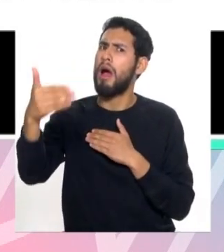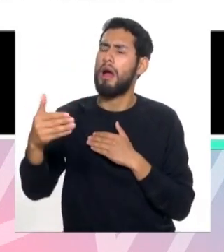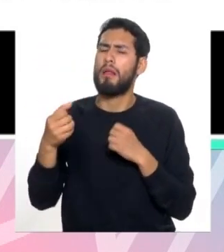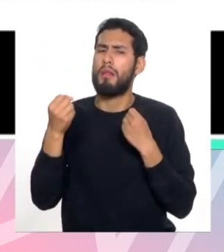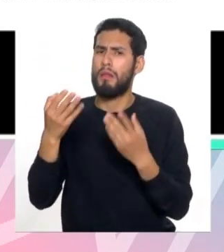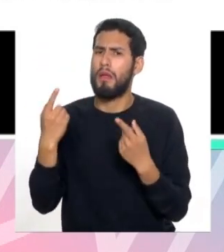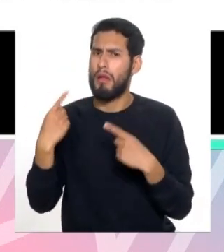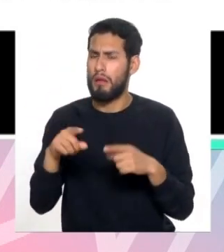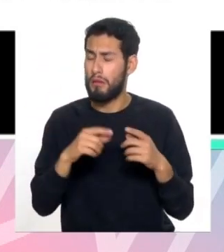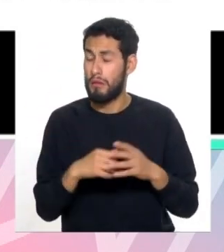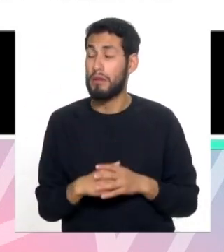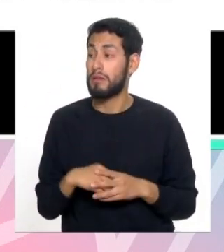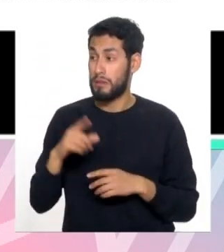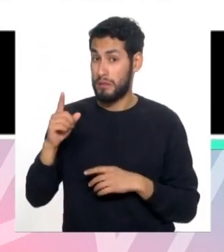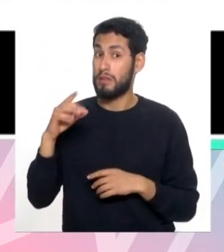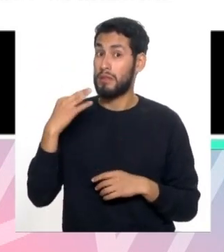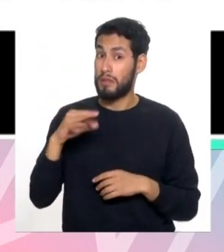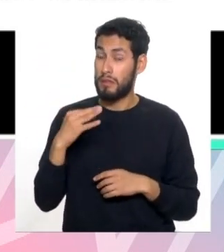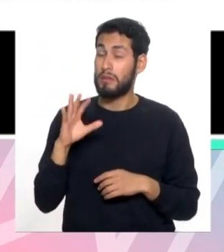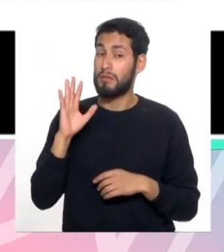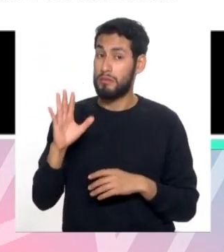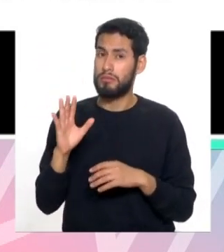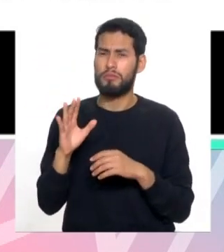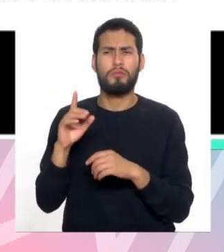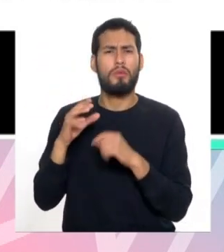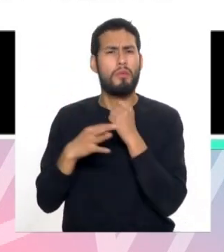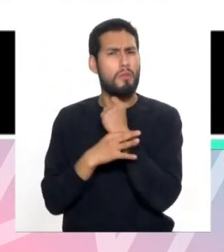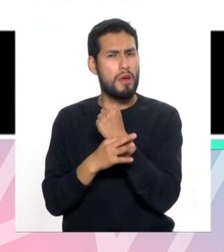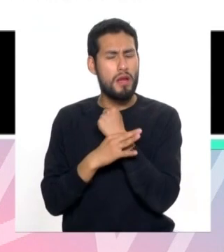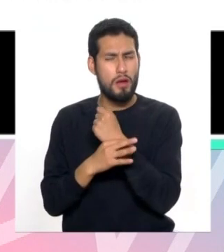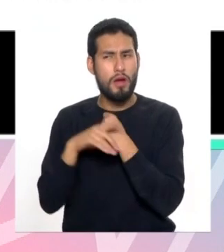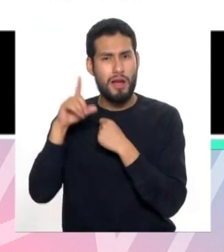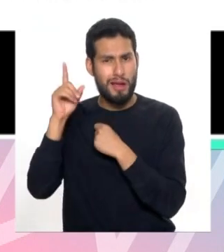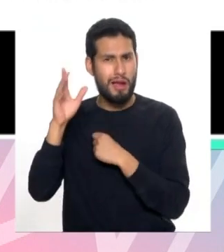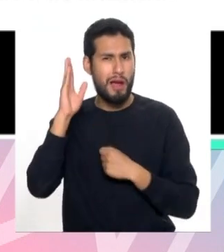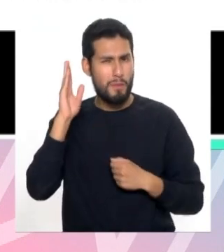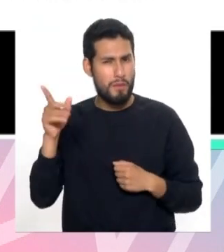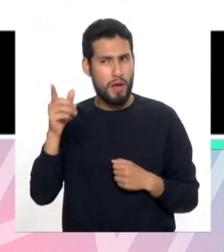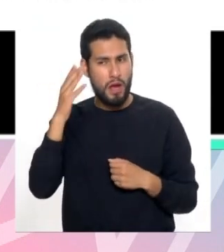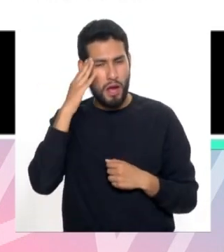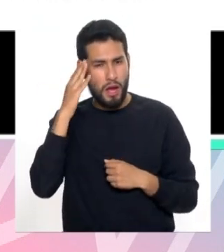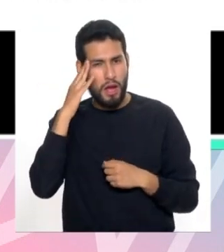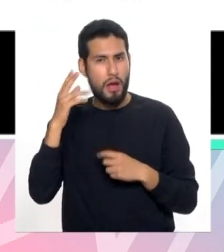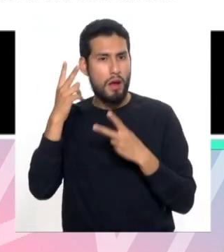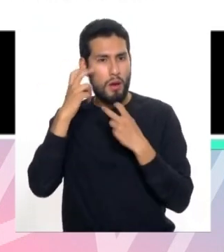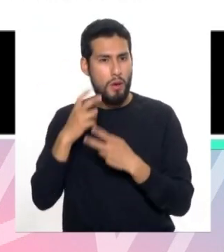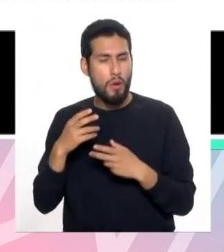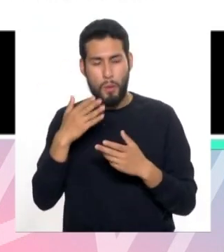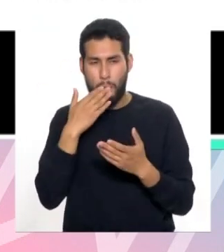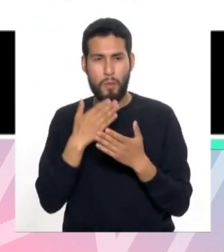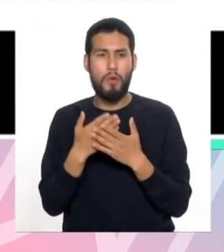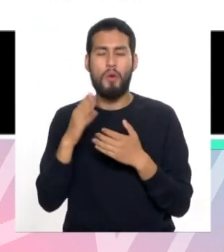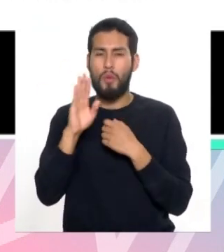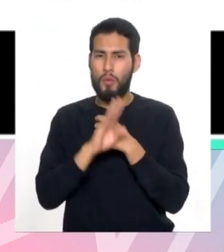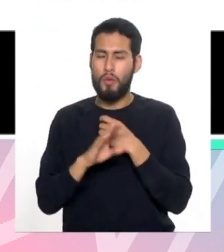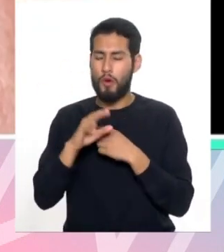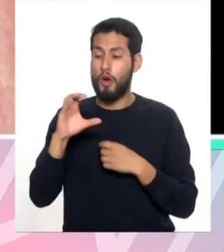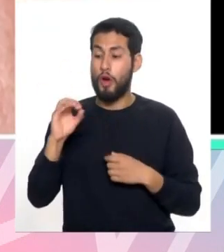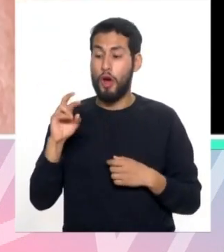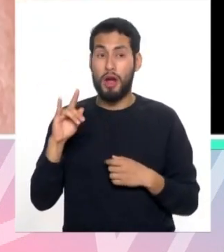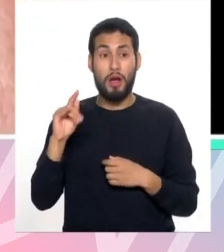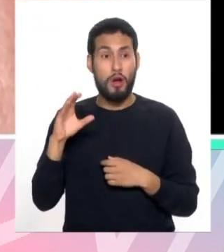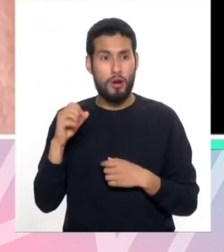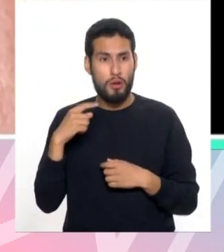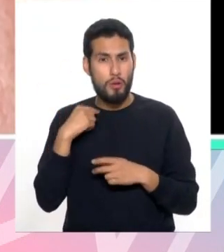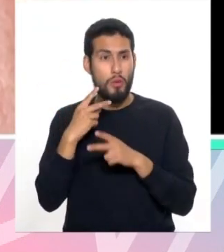Entonces, hay que siempre decir al médico que nos va a tratar cuáles van a ser las condiciones de utilizar un corticoides y cuáles van a ser